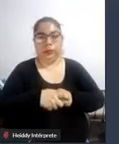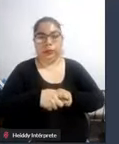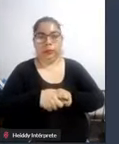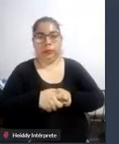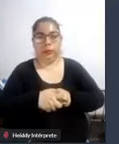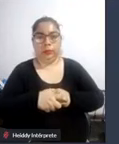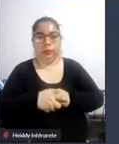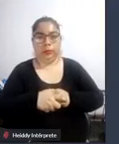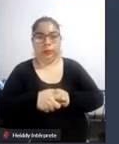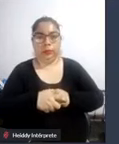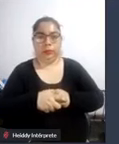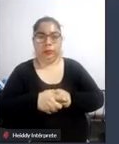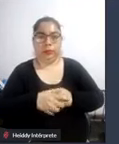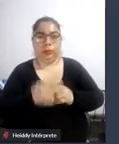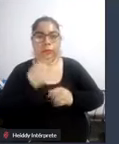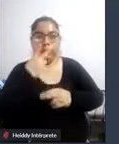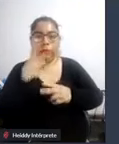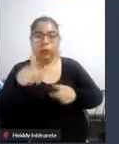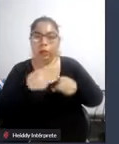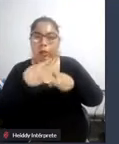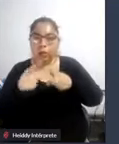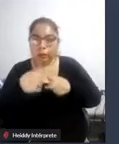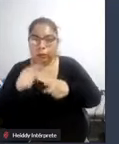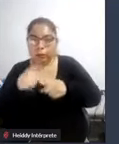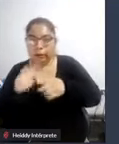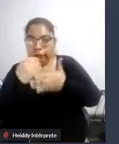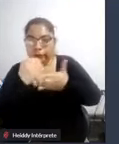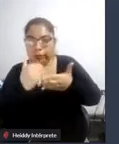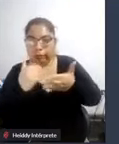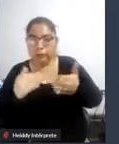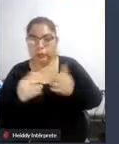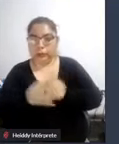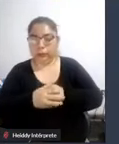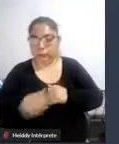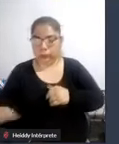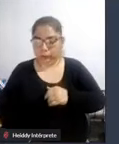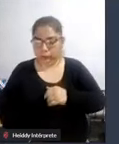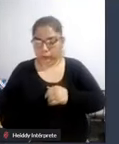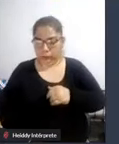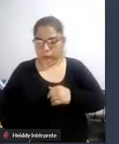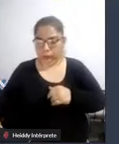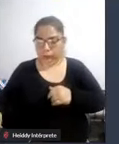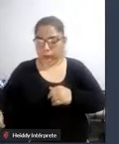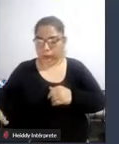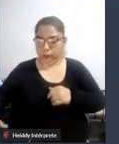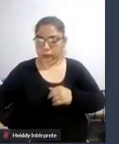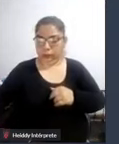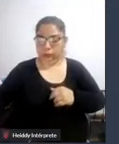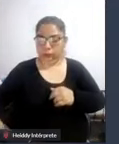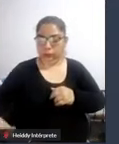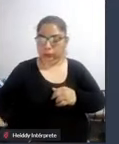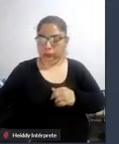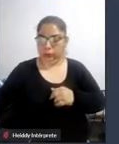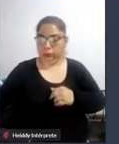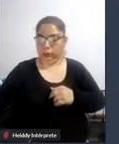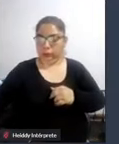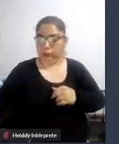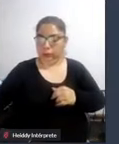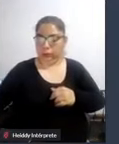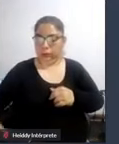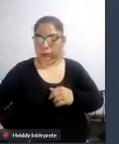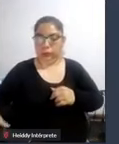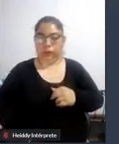y tenemos que llevar una serie de requisitos y luego esperar en nuestra casa que vaya los